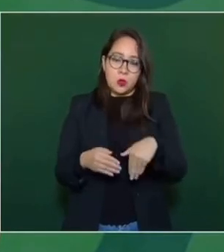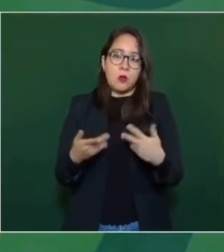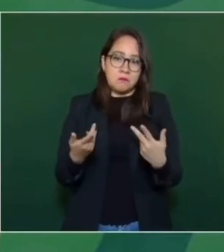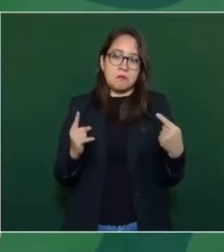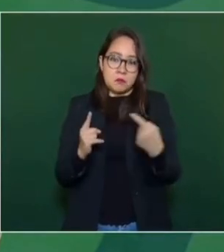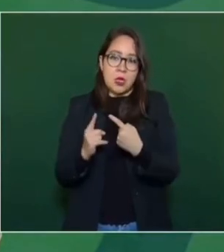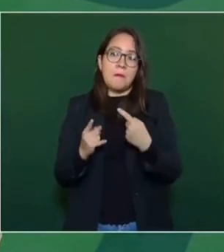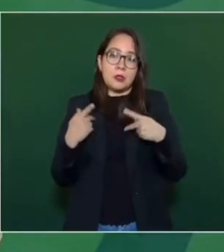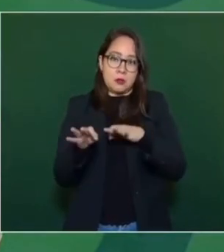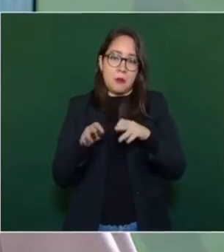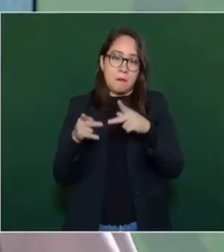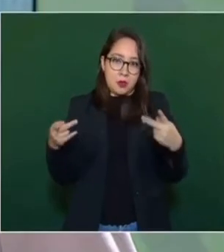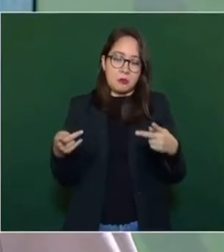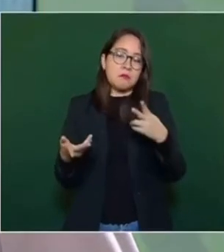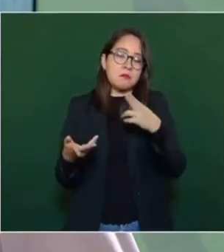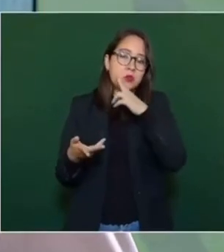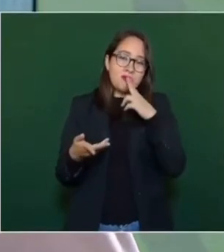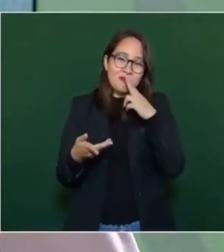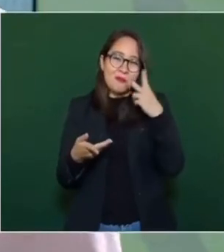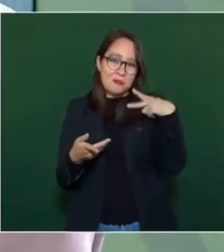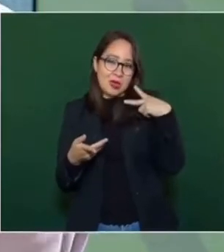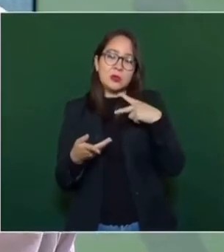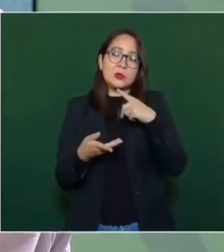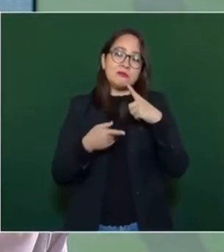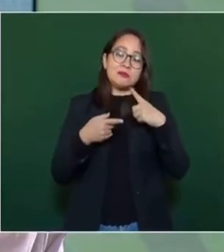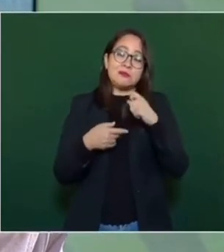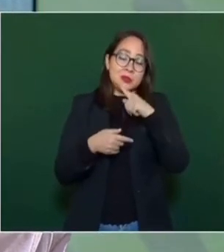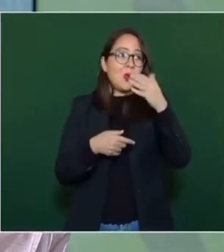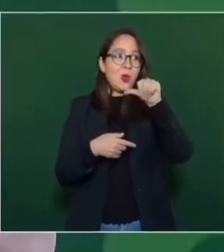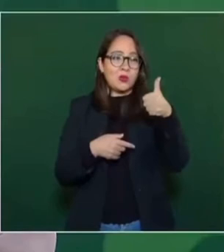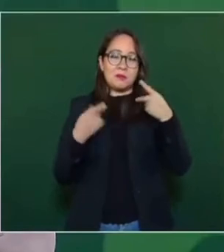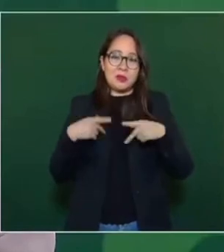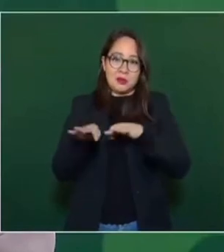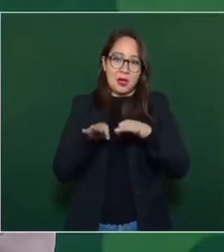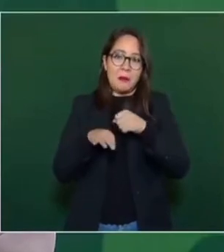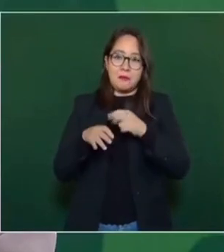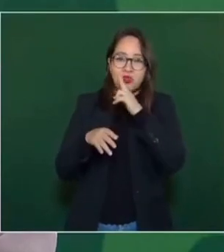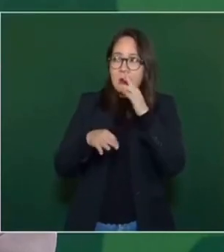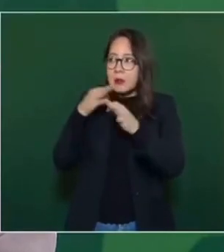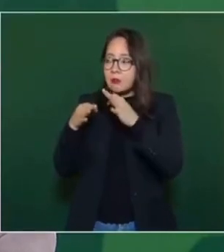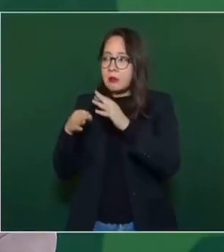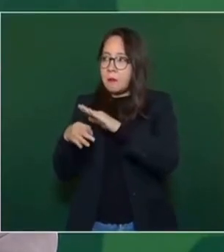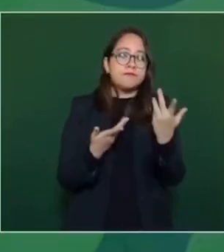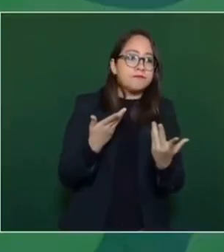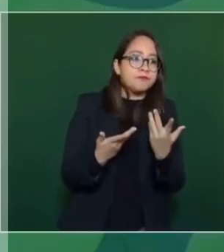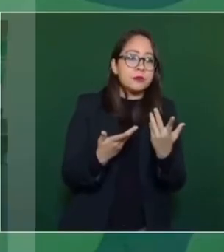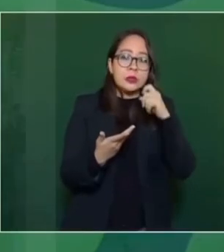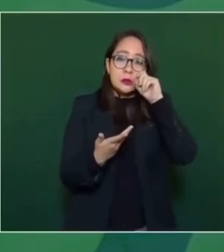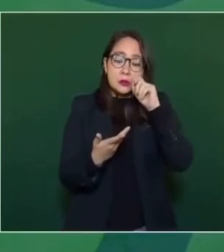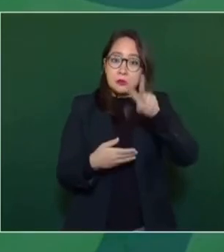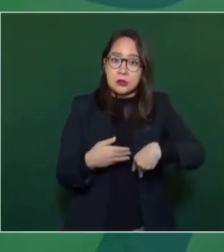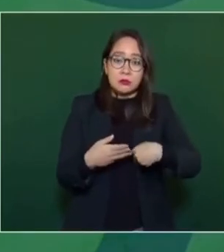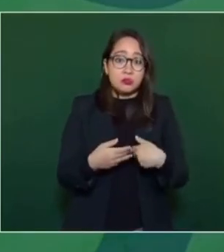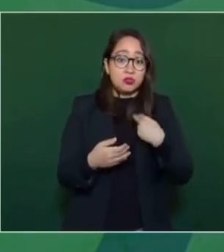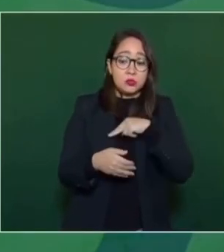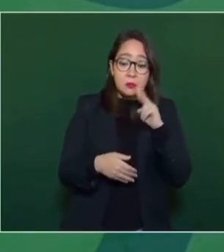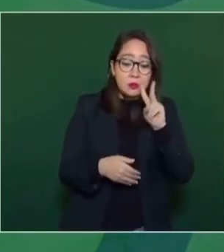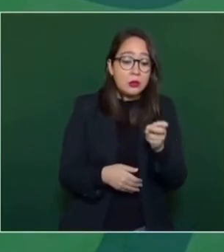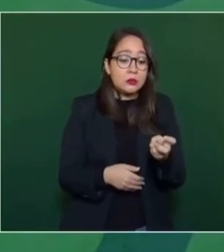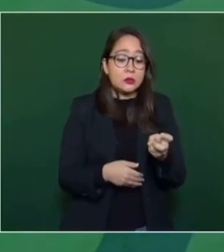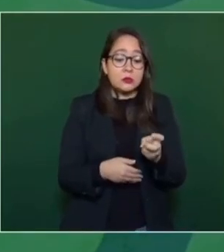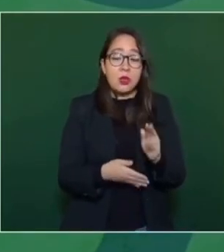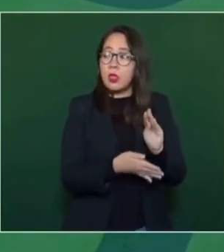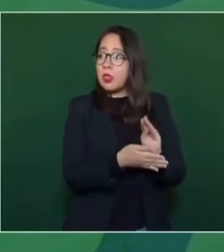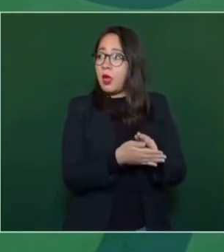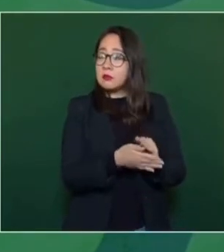periodista veracruzano y la pérdida de otros periodistas que en cumplimiento de su deber los asesinan. No podemos permitir que